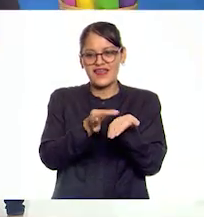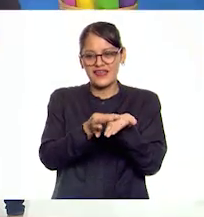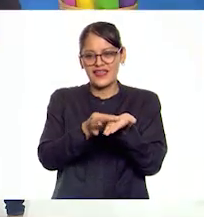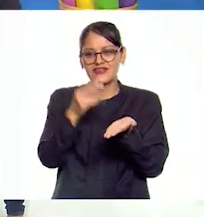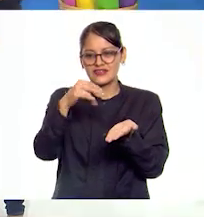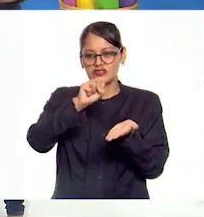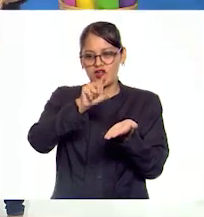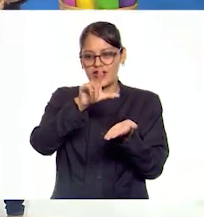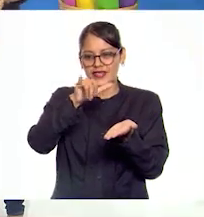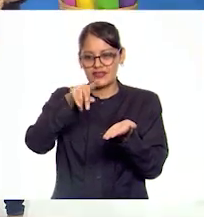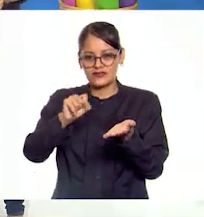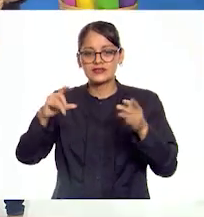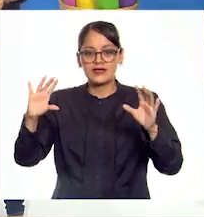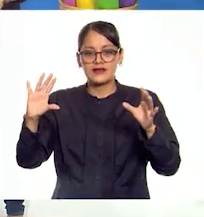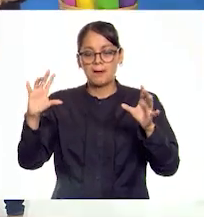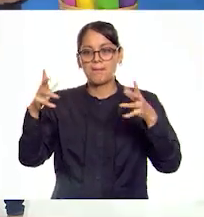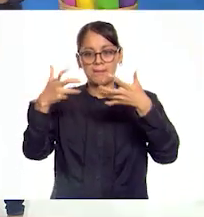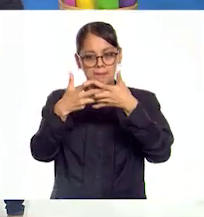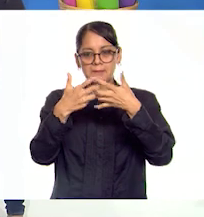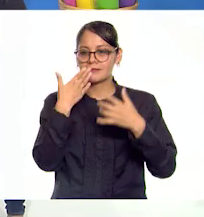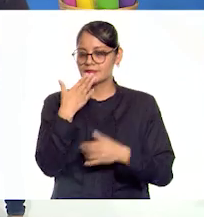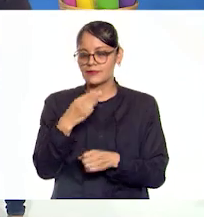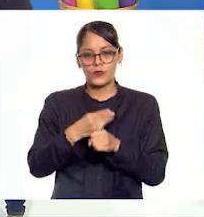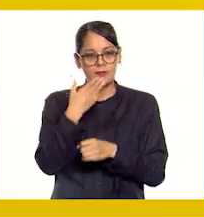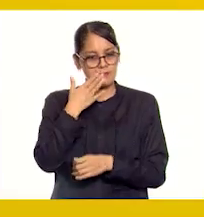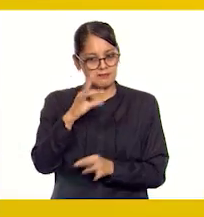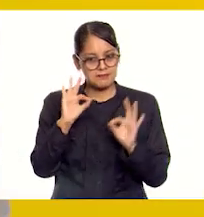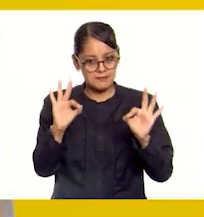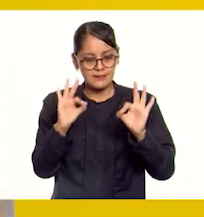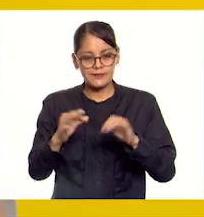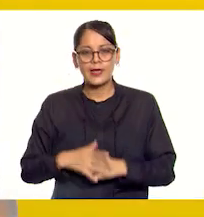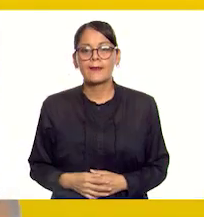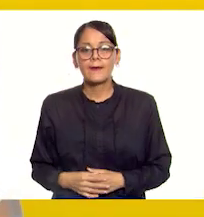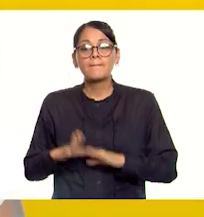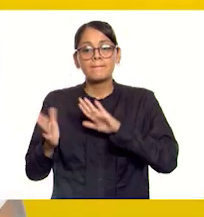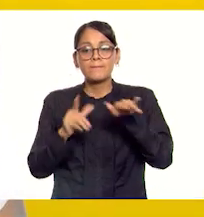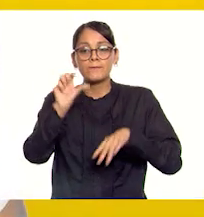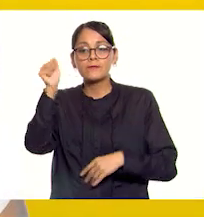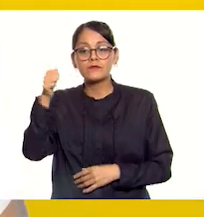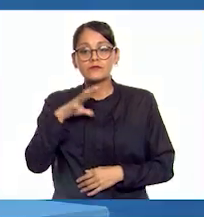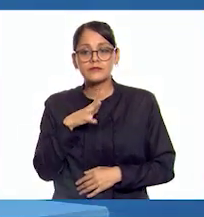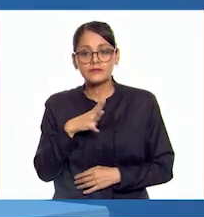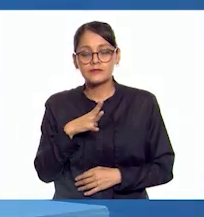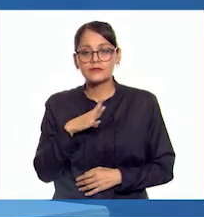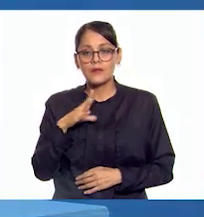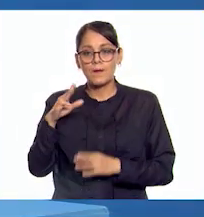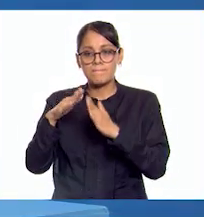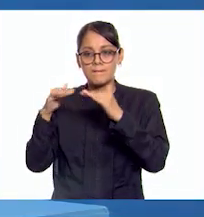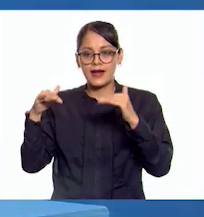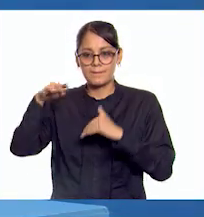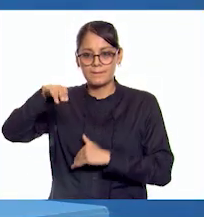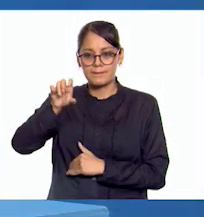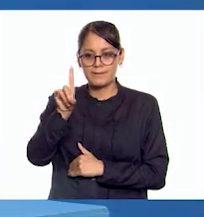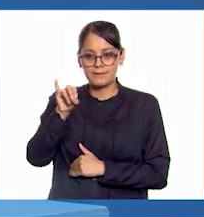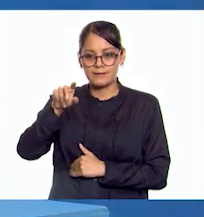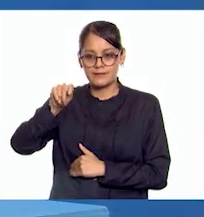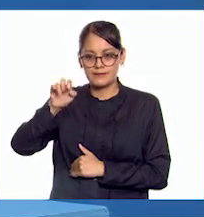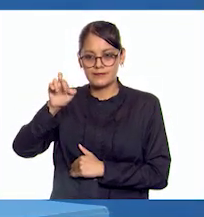voy a ir por esta. Muy bien, está súper bien, vas muy bien. Luego tenemos a el mar mediterráneo.